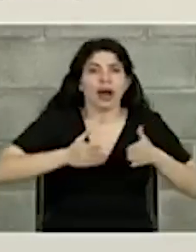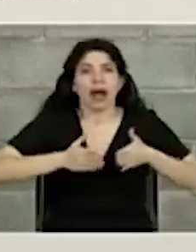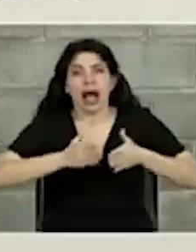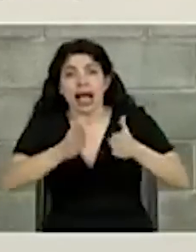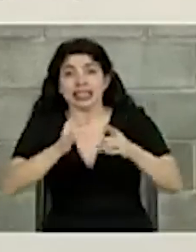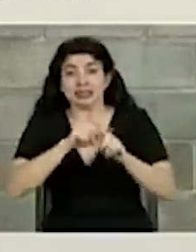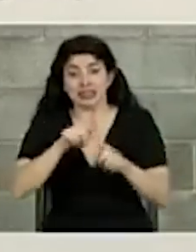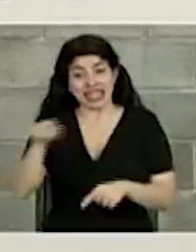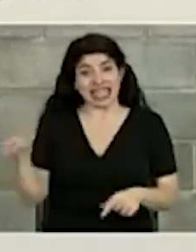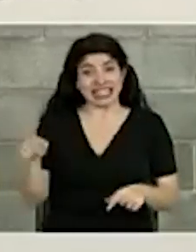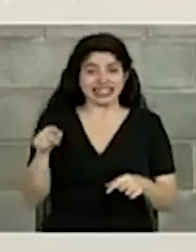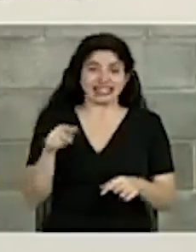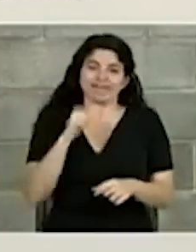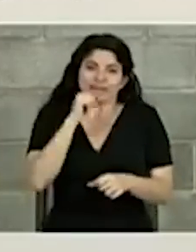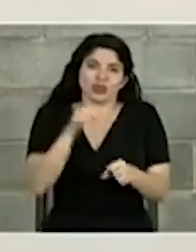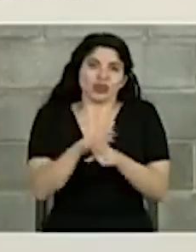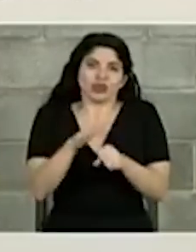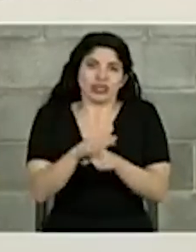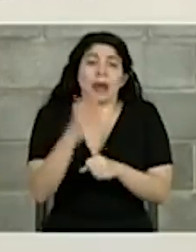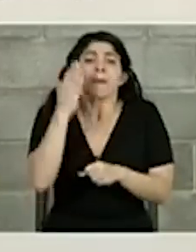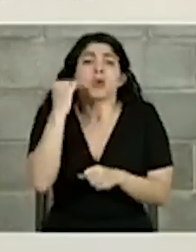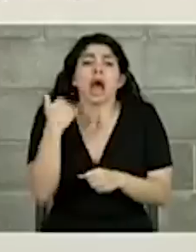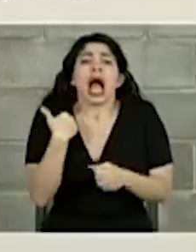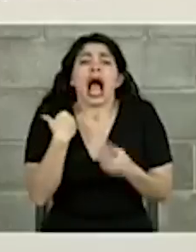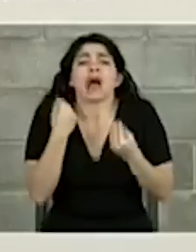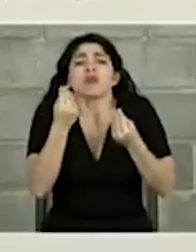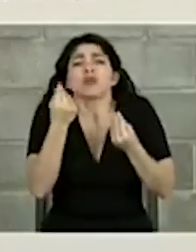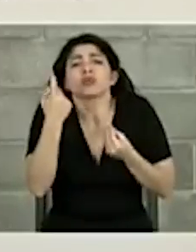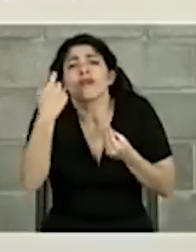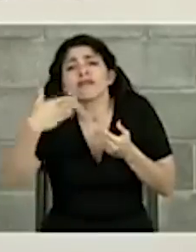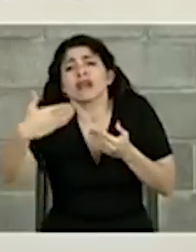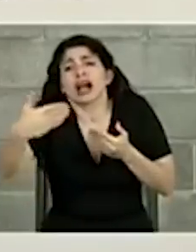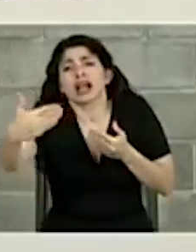pero no va a ser suficiente, porque hay más por hacer.